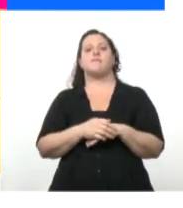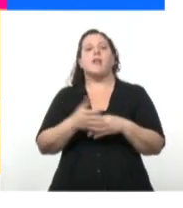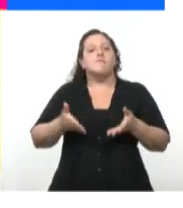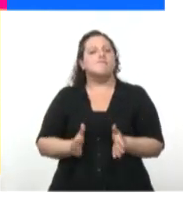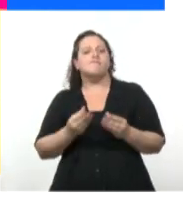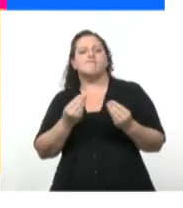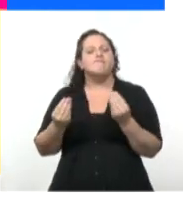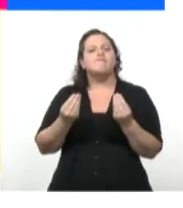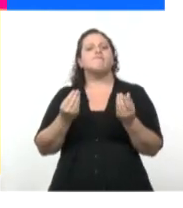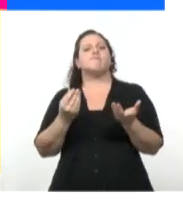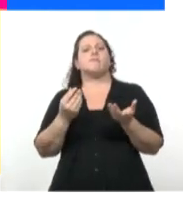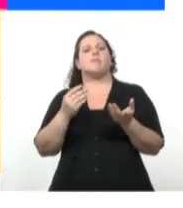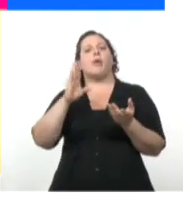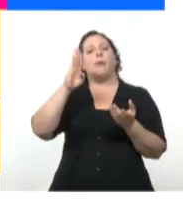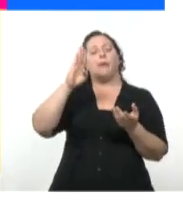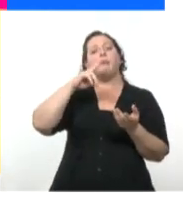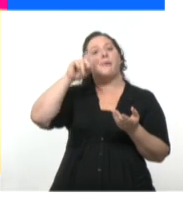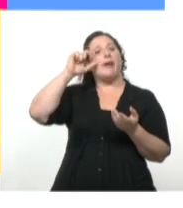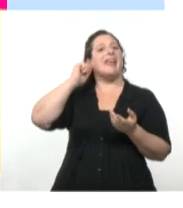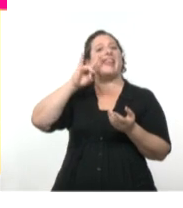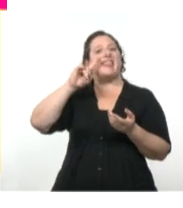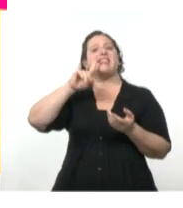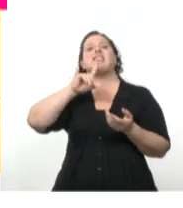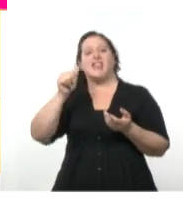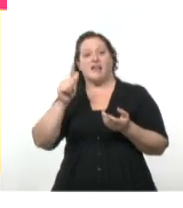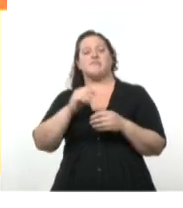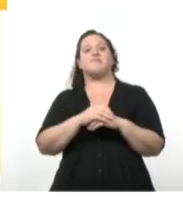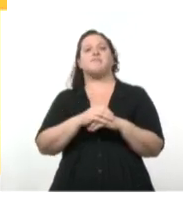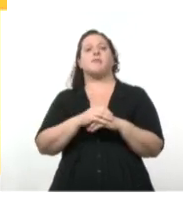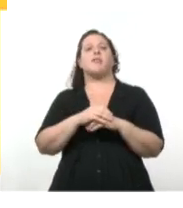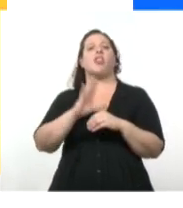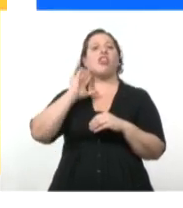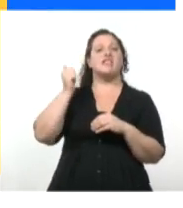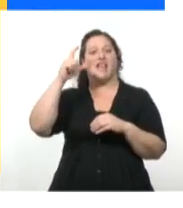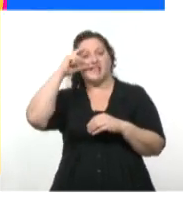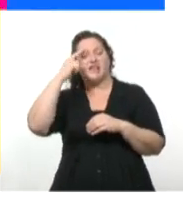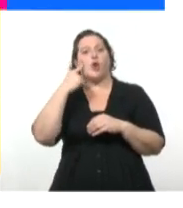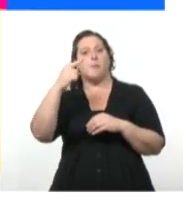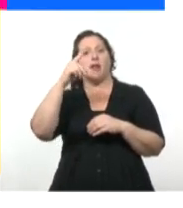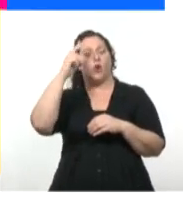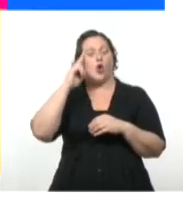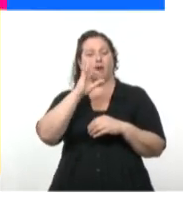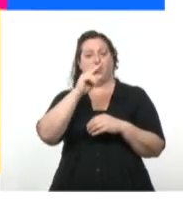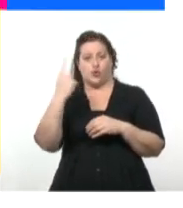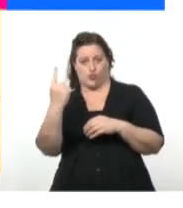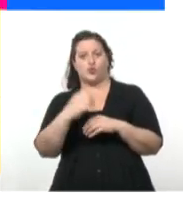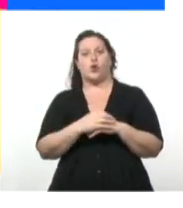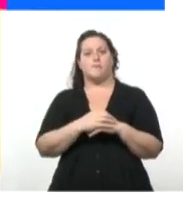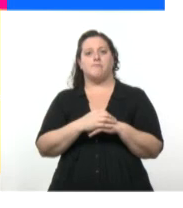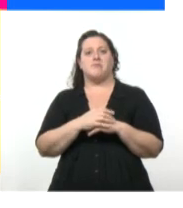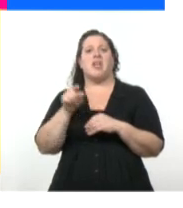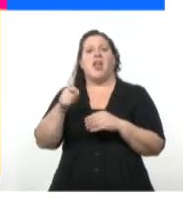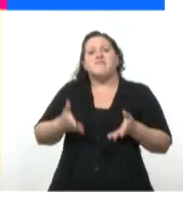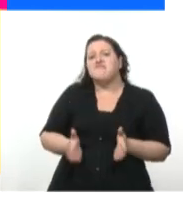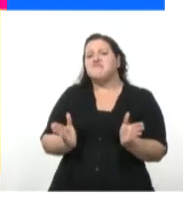nacimiento. Veguita, provincia de Holguín. 16 de enero de 1901. Origen social, bajo.